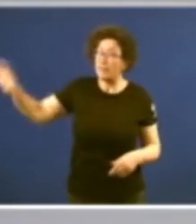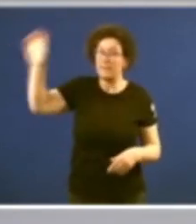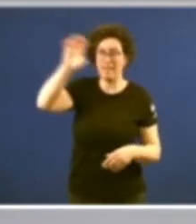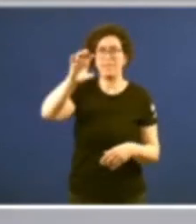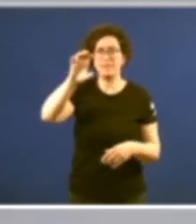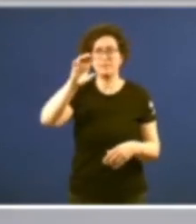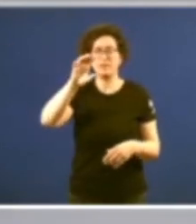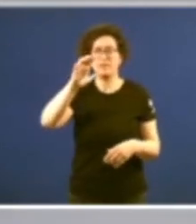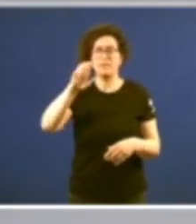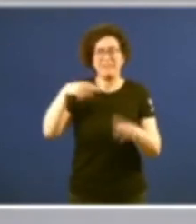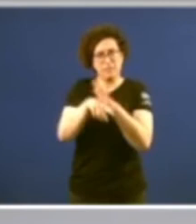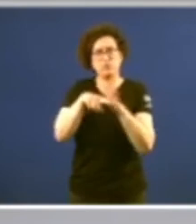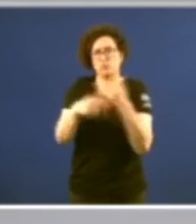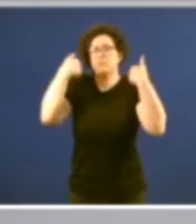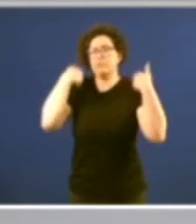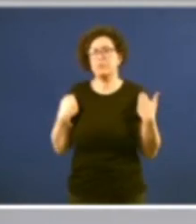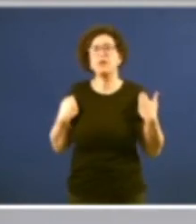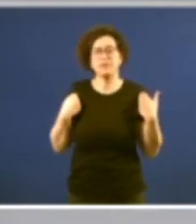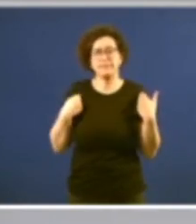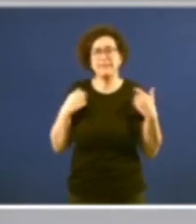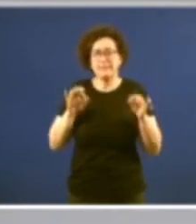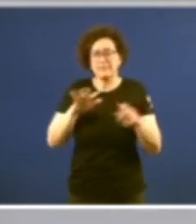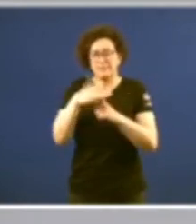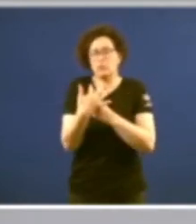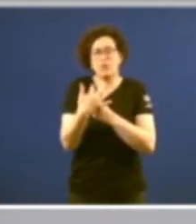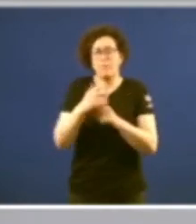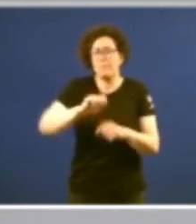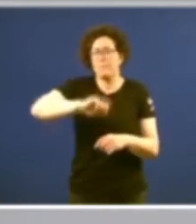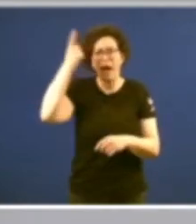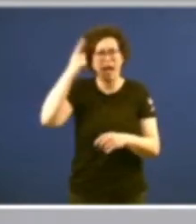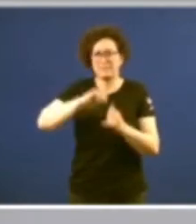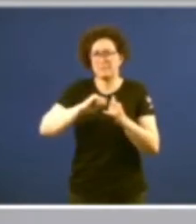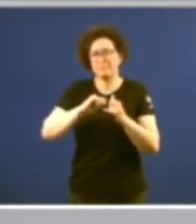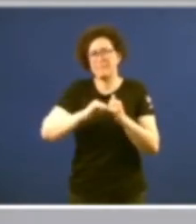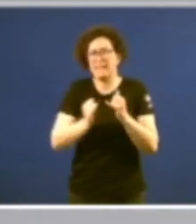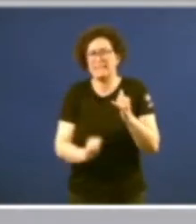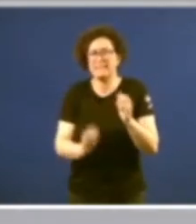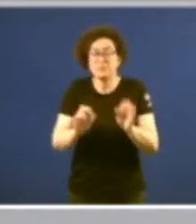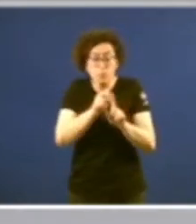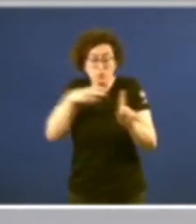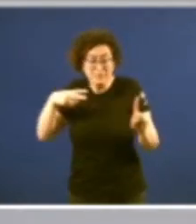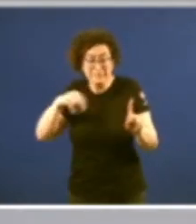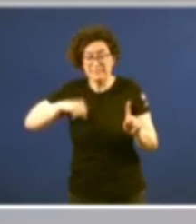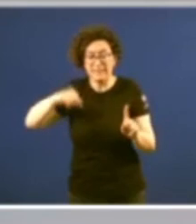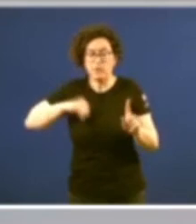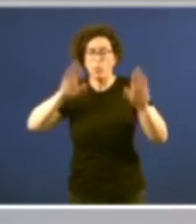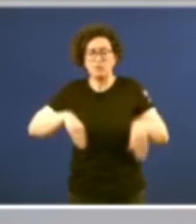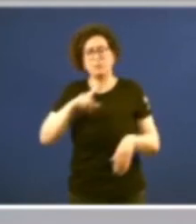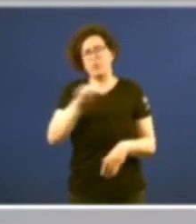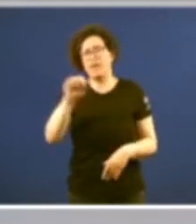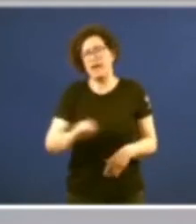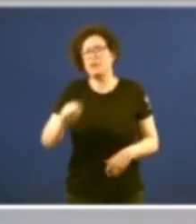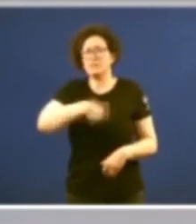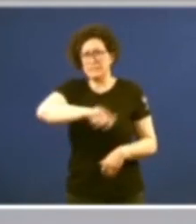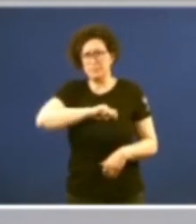estamos xeito nando a situación máis crítica desde o punto de vista sanitario dos últimos cén anos en